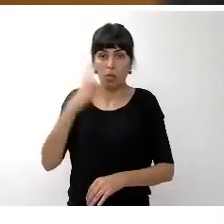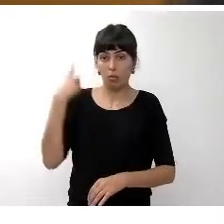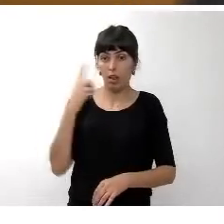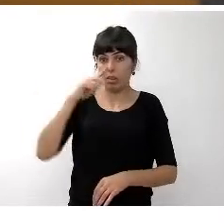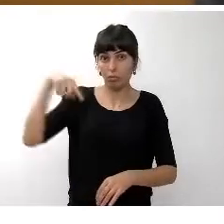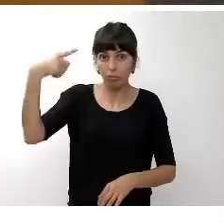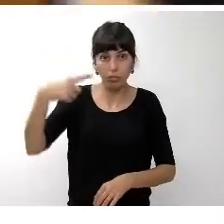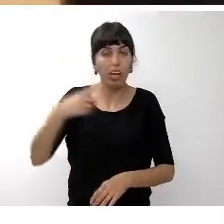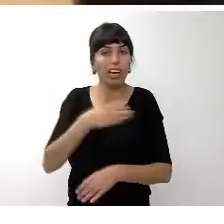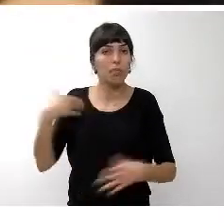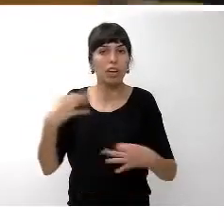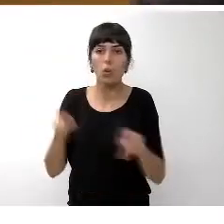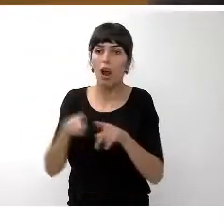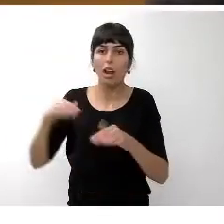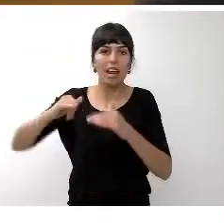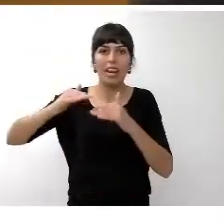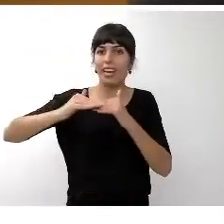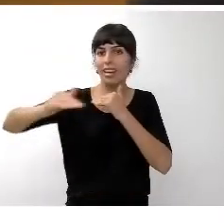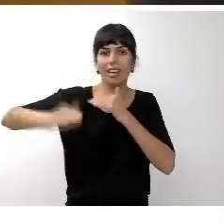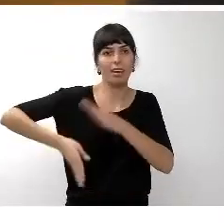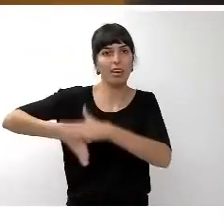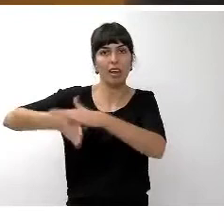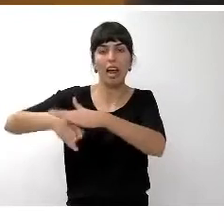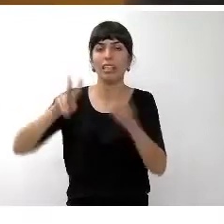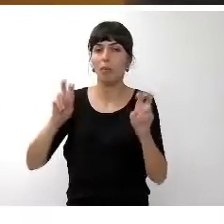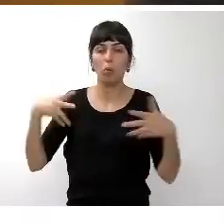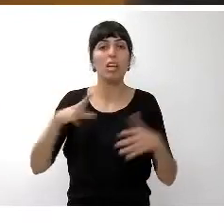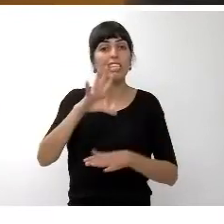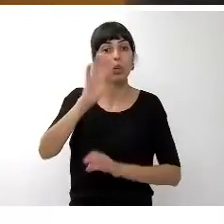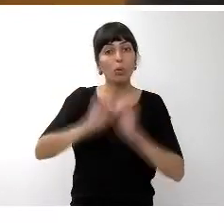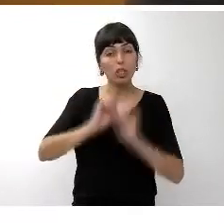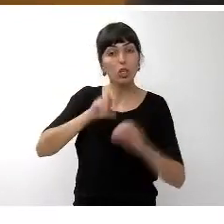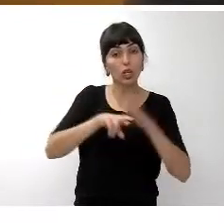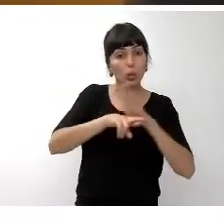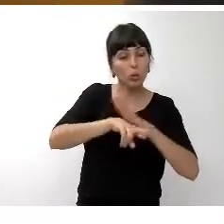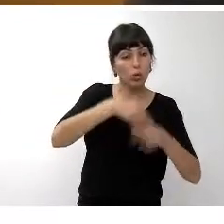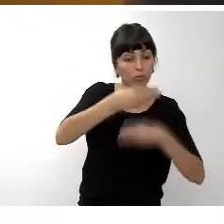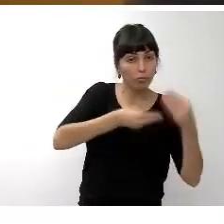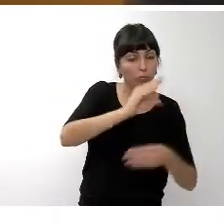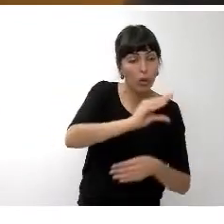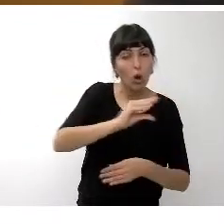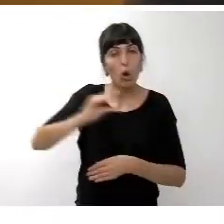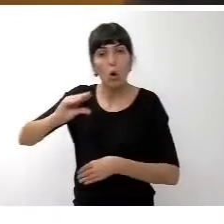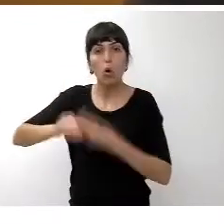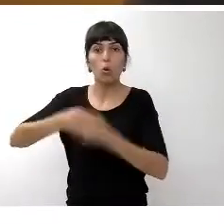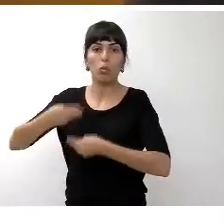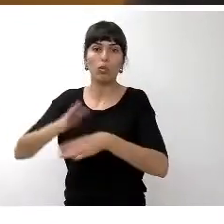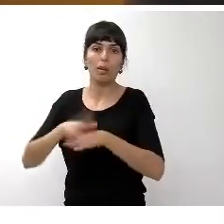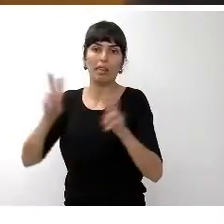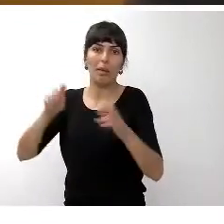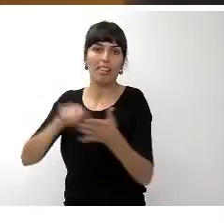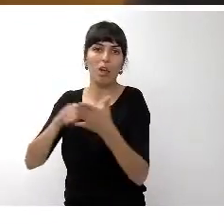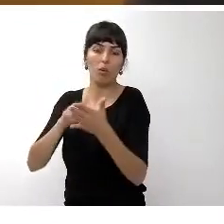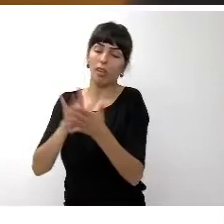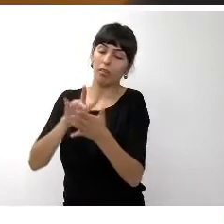es que sea lineal en los próximos años es destinar el 5% de los recursos al servicio de la deuda